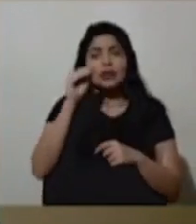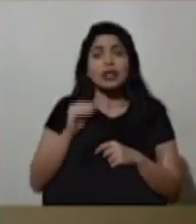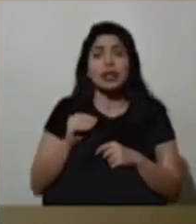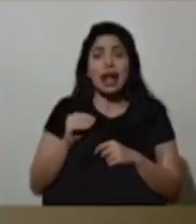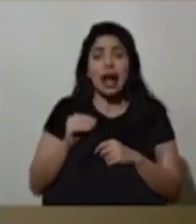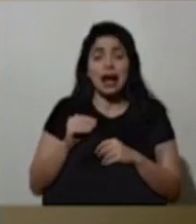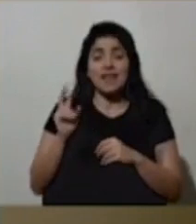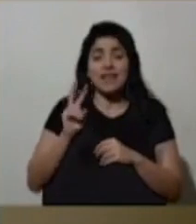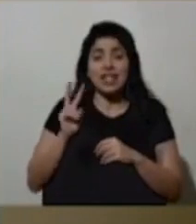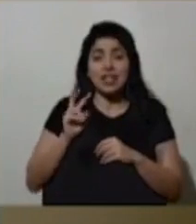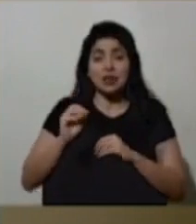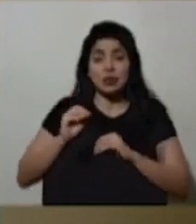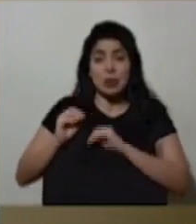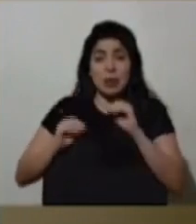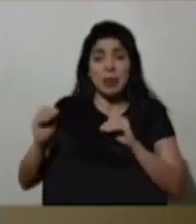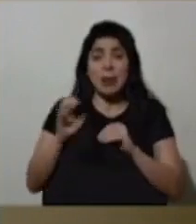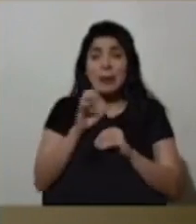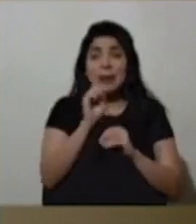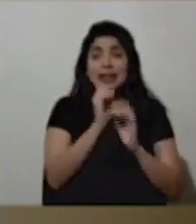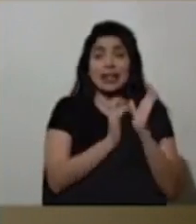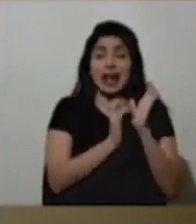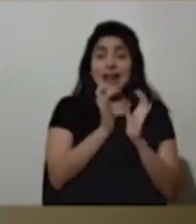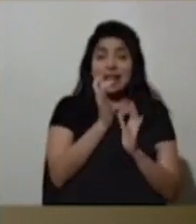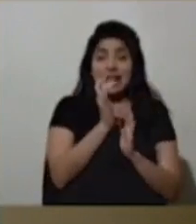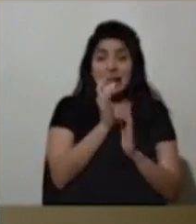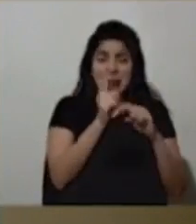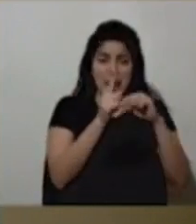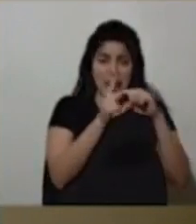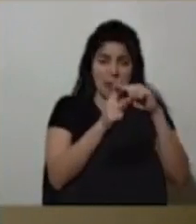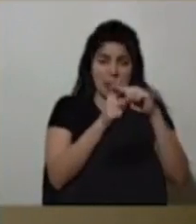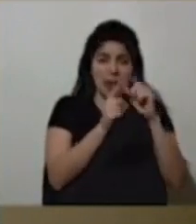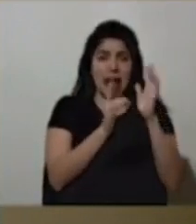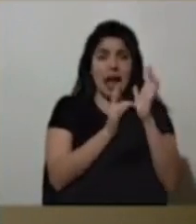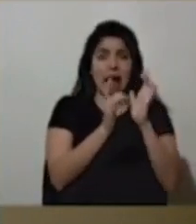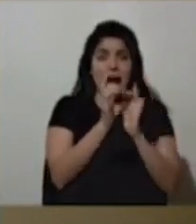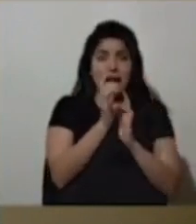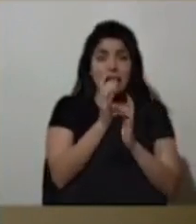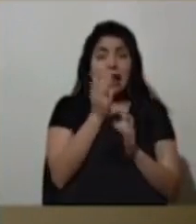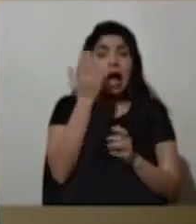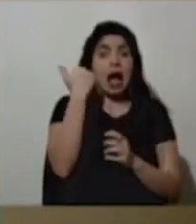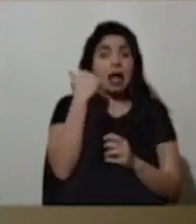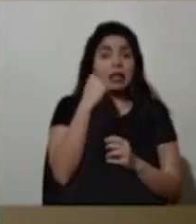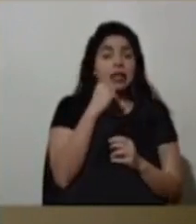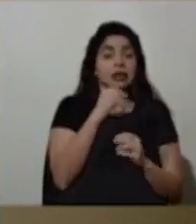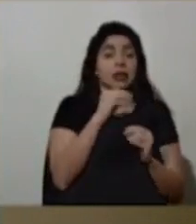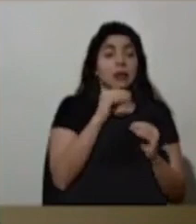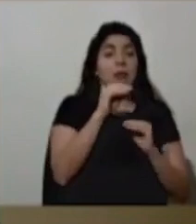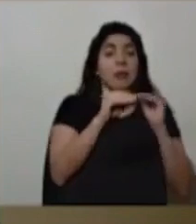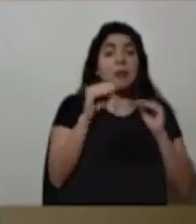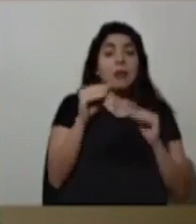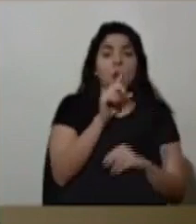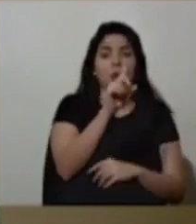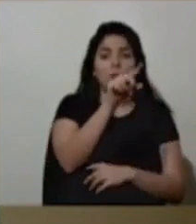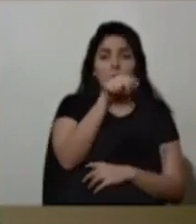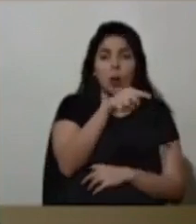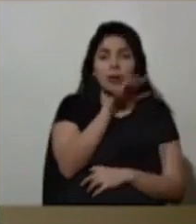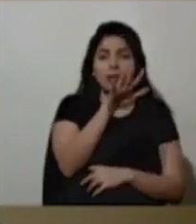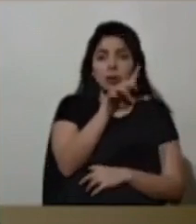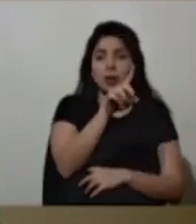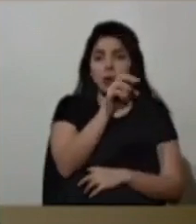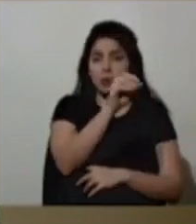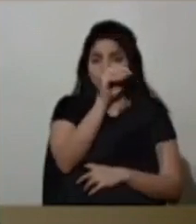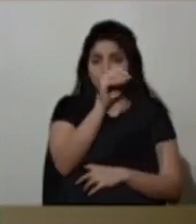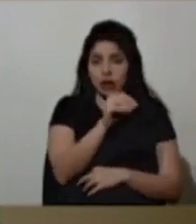disminución del virus para el mes de abril, a mediados de abril, tenemos una tasa de reproducción de 1.51.